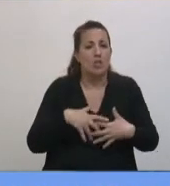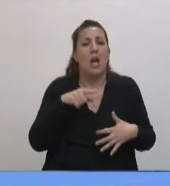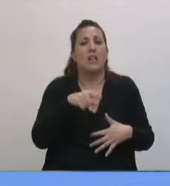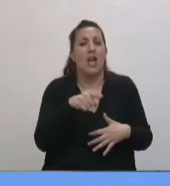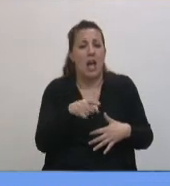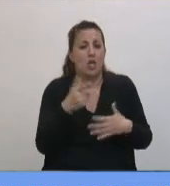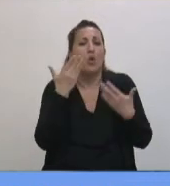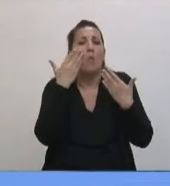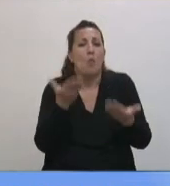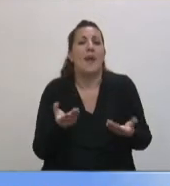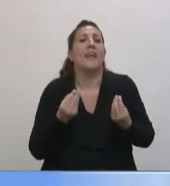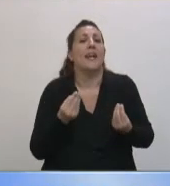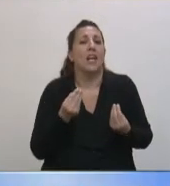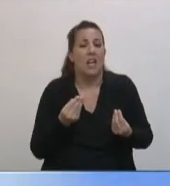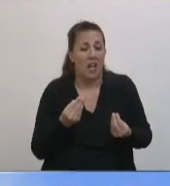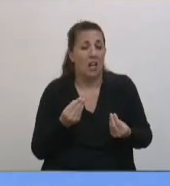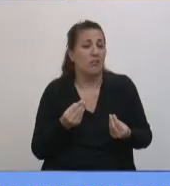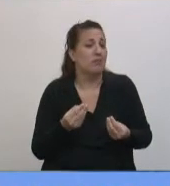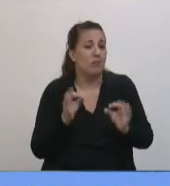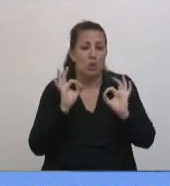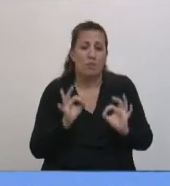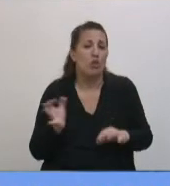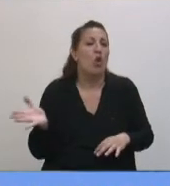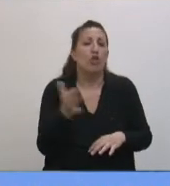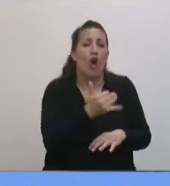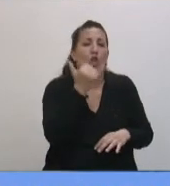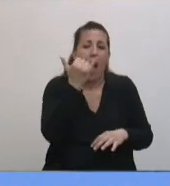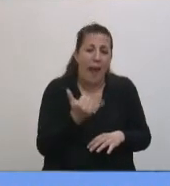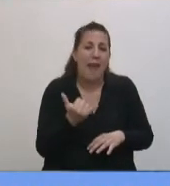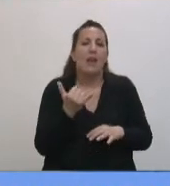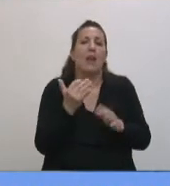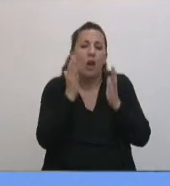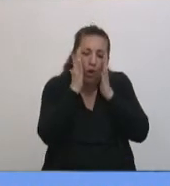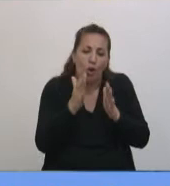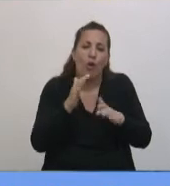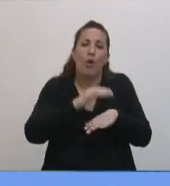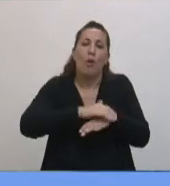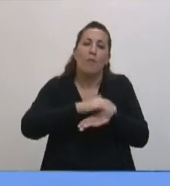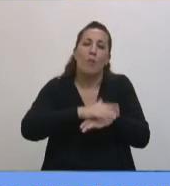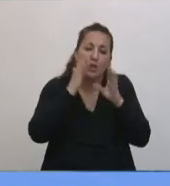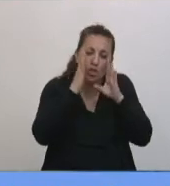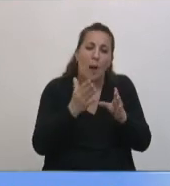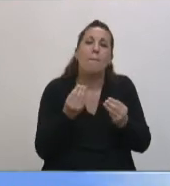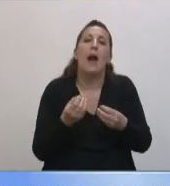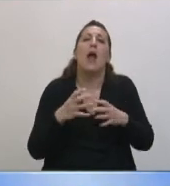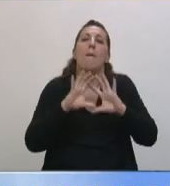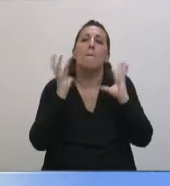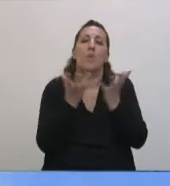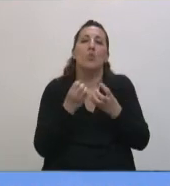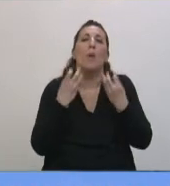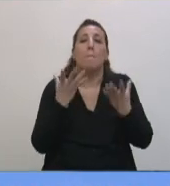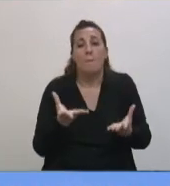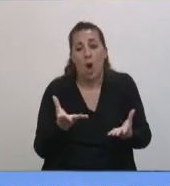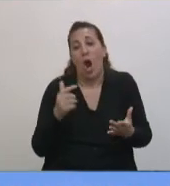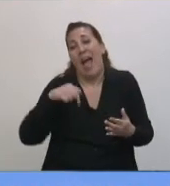verdaderamente que todos están comprometidos para que tengamos un mundo mejor y, por supuesto, en nuestro caso, un país mejor.